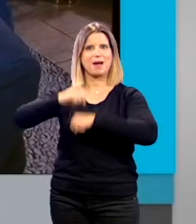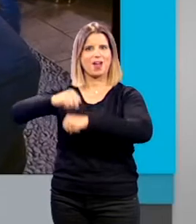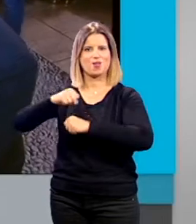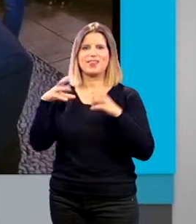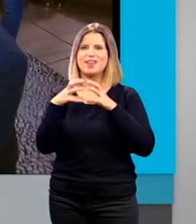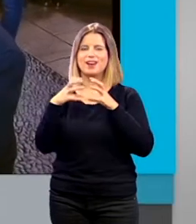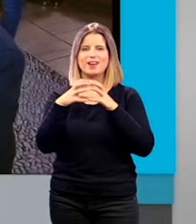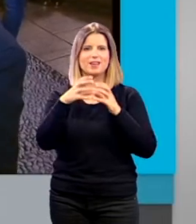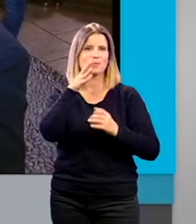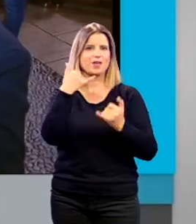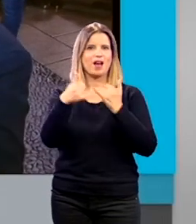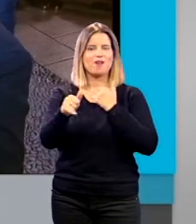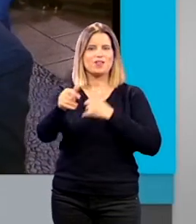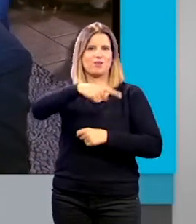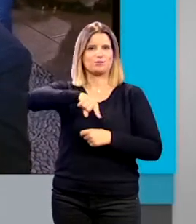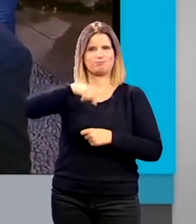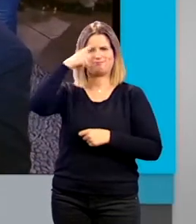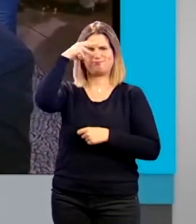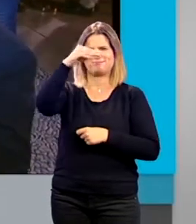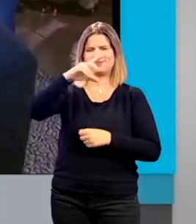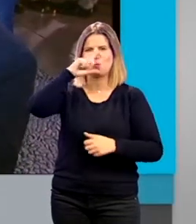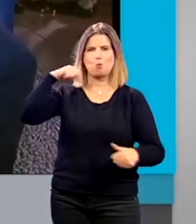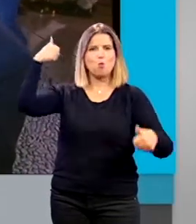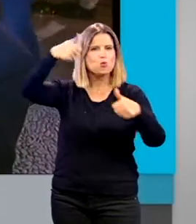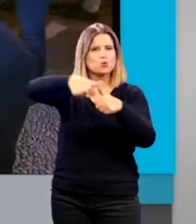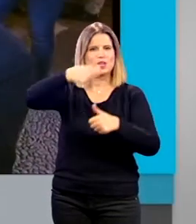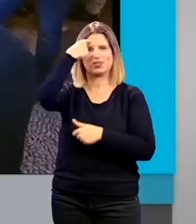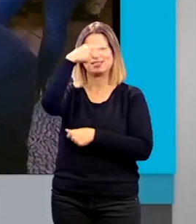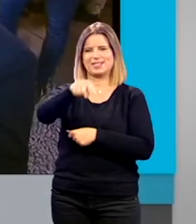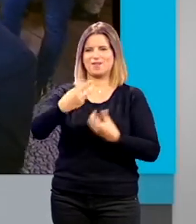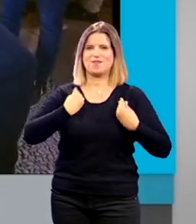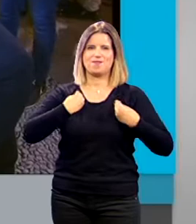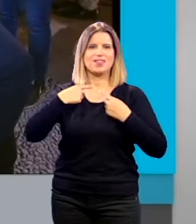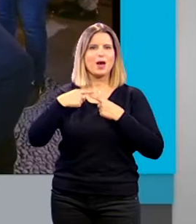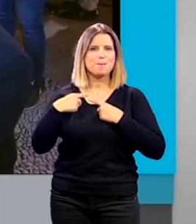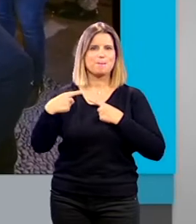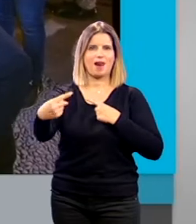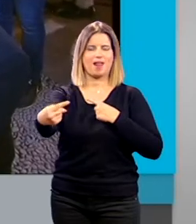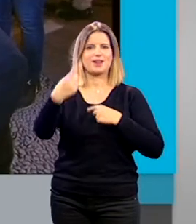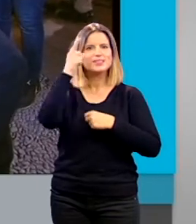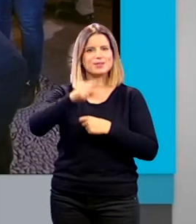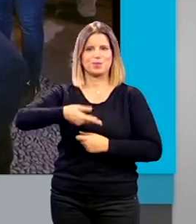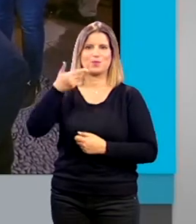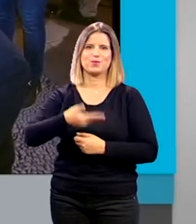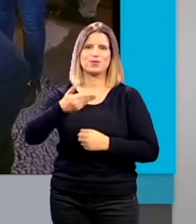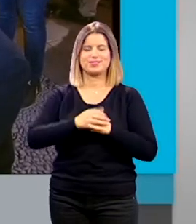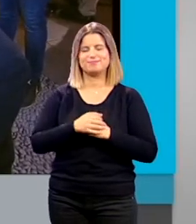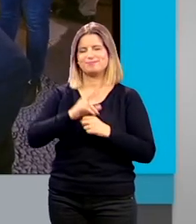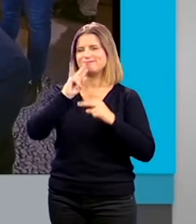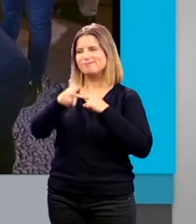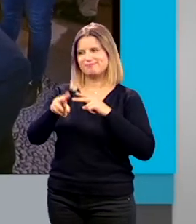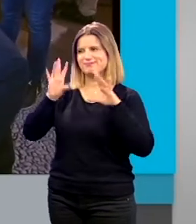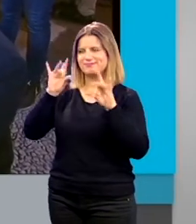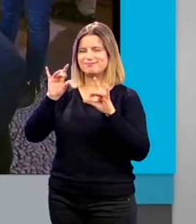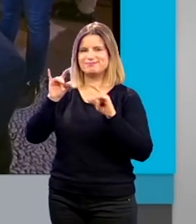al fin y al cabo, son los sabios del lugar, son los que más años tienen, son los que más han vivido y son muy importantes. Pues claro que sí.